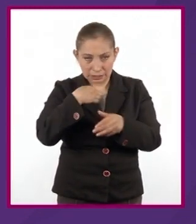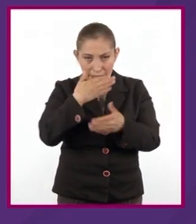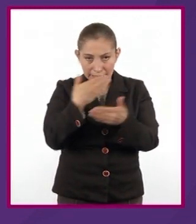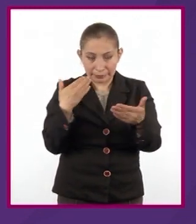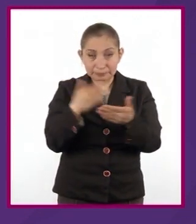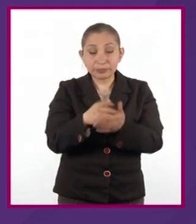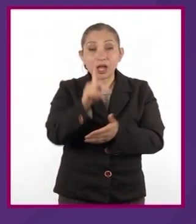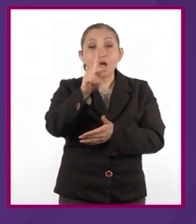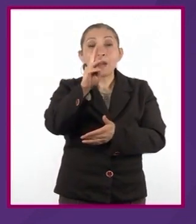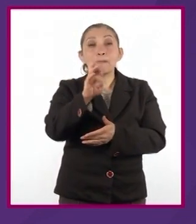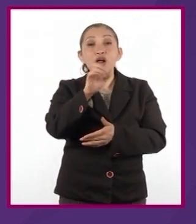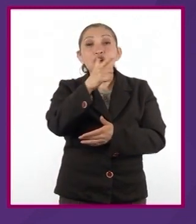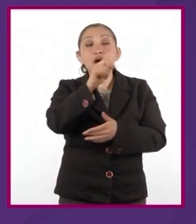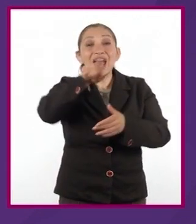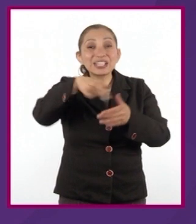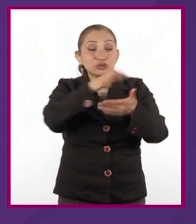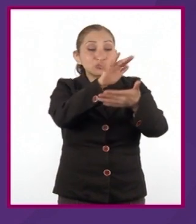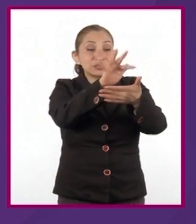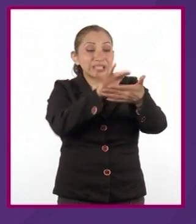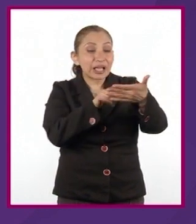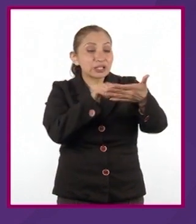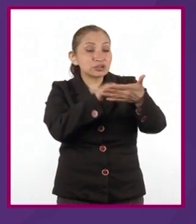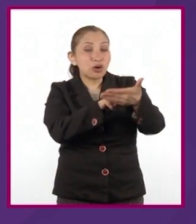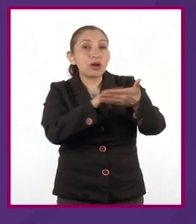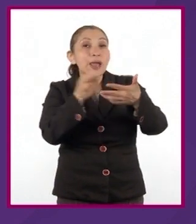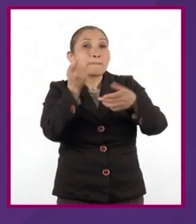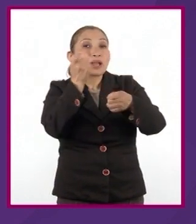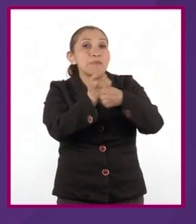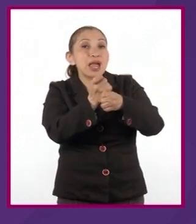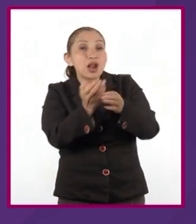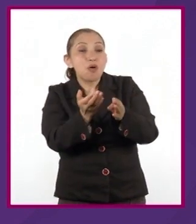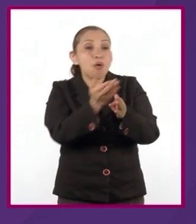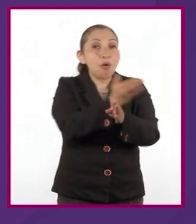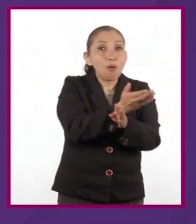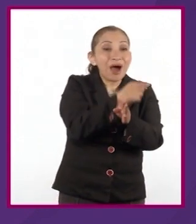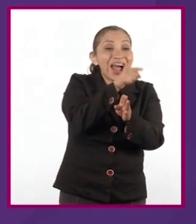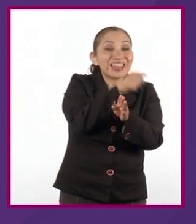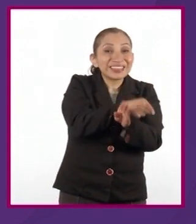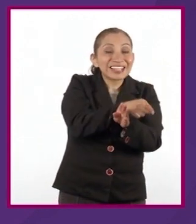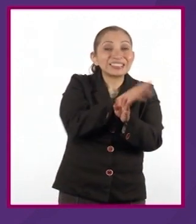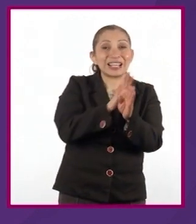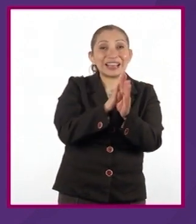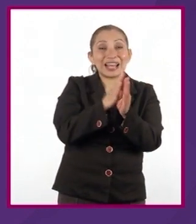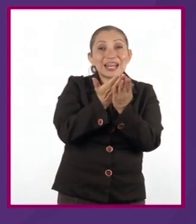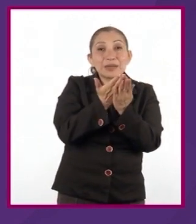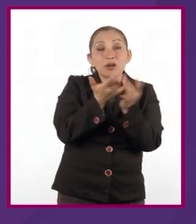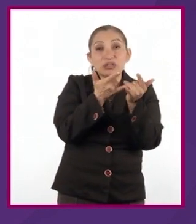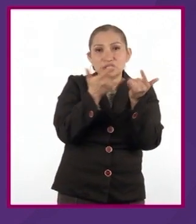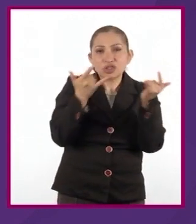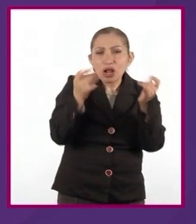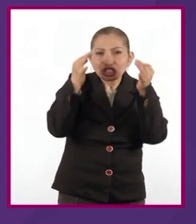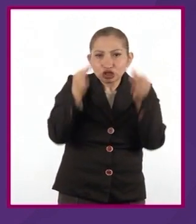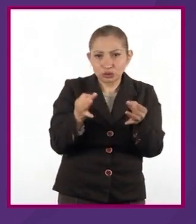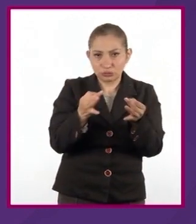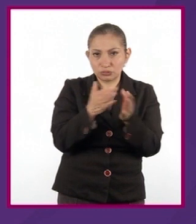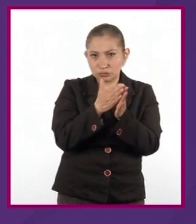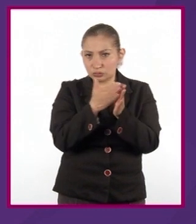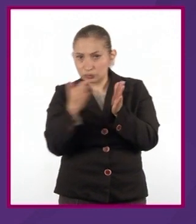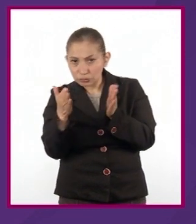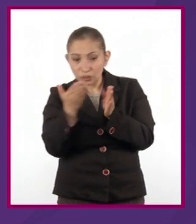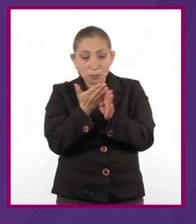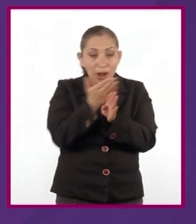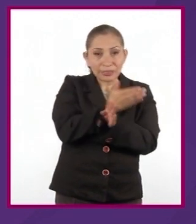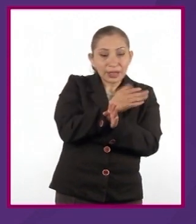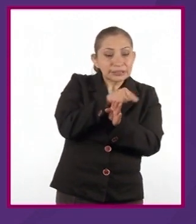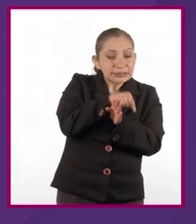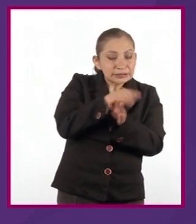El prólogo es un texto introductorio que precede, es decir, que va antes de la obra literaria que conforma un libro,